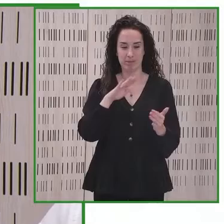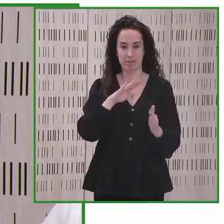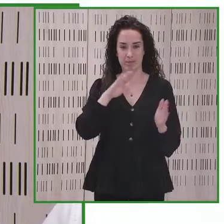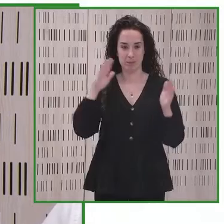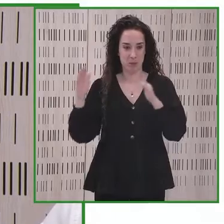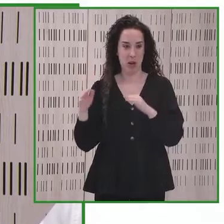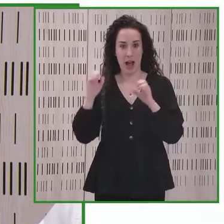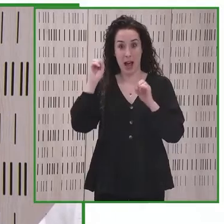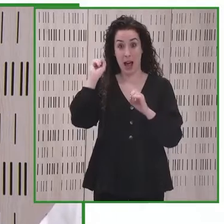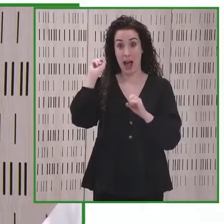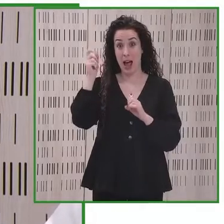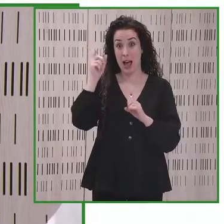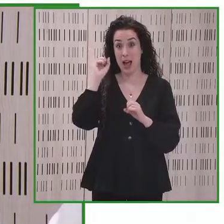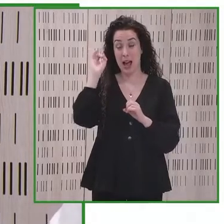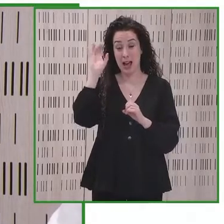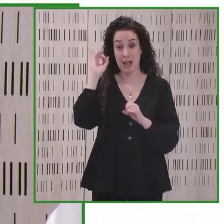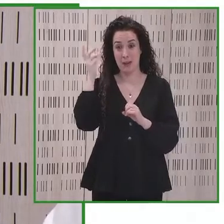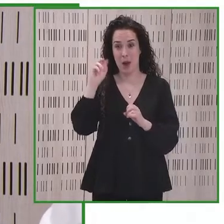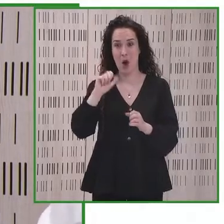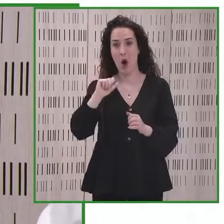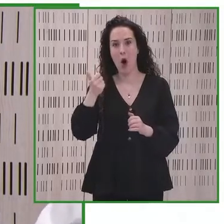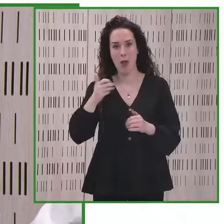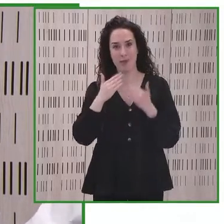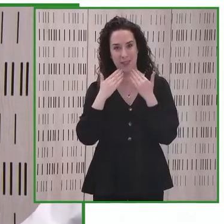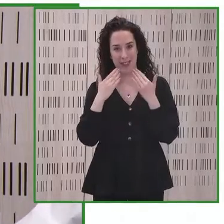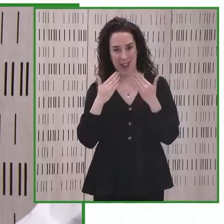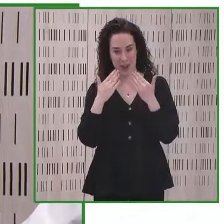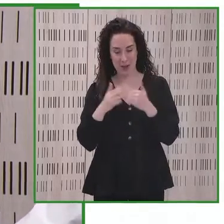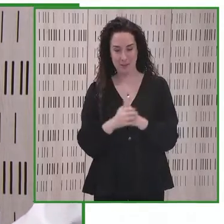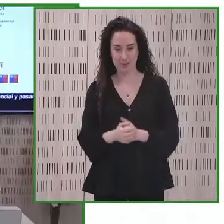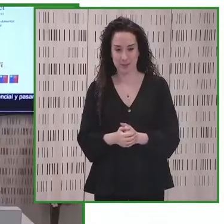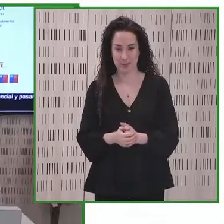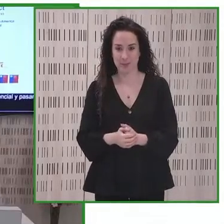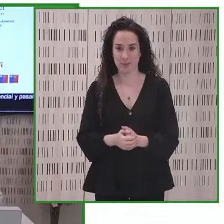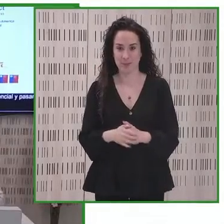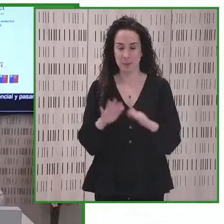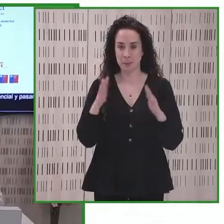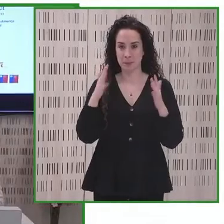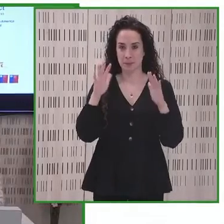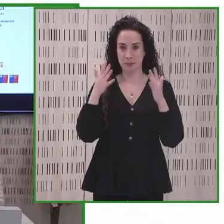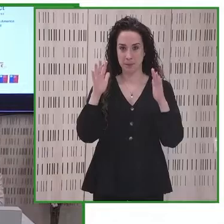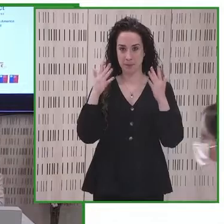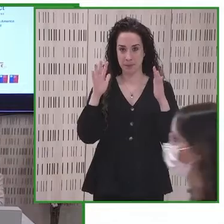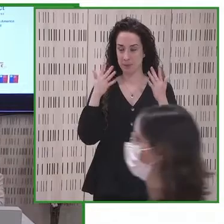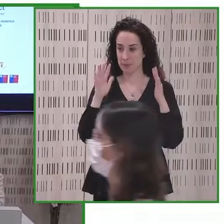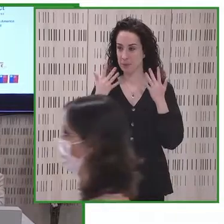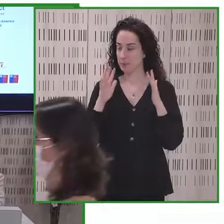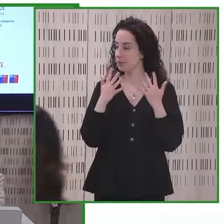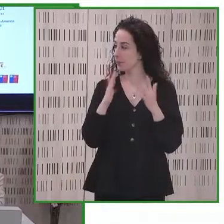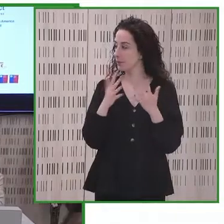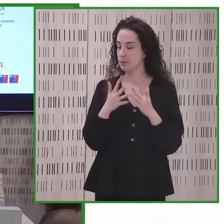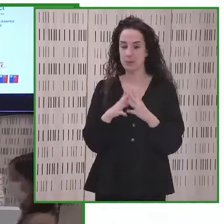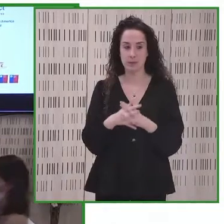los siguientes vídeos gracias por estar aplausos aplausos gracias